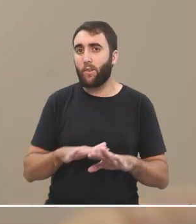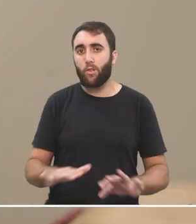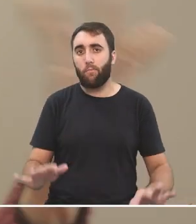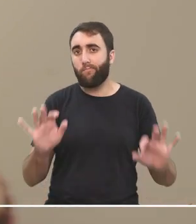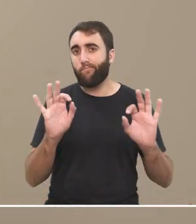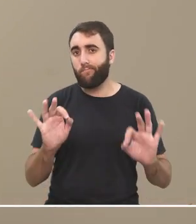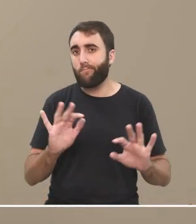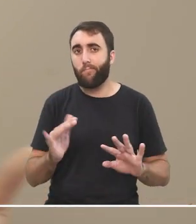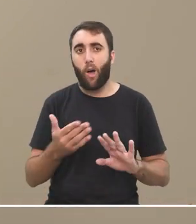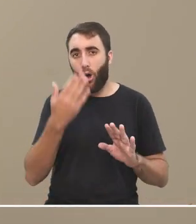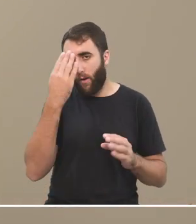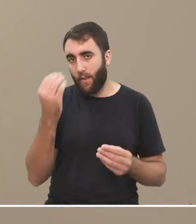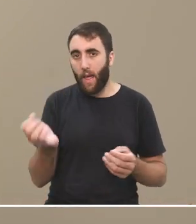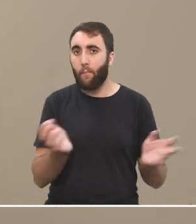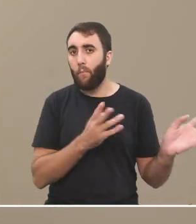partir de lo cual podíamos